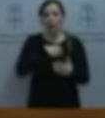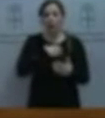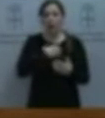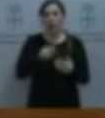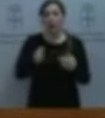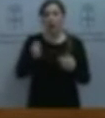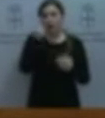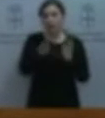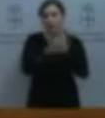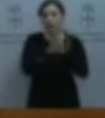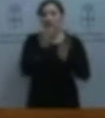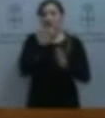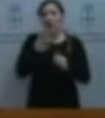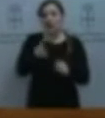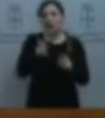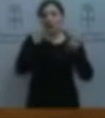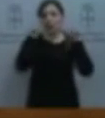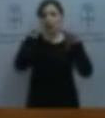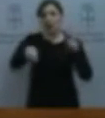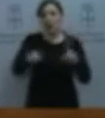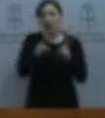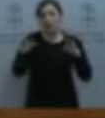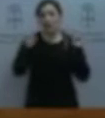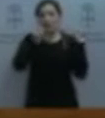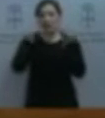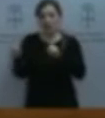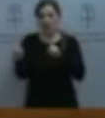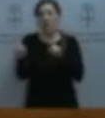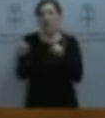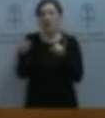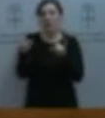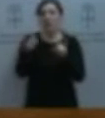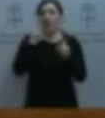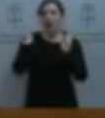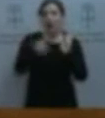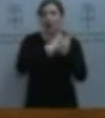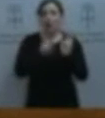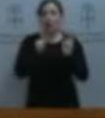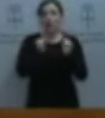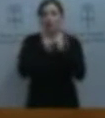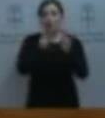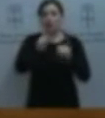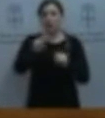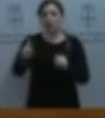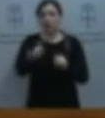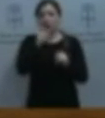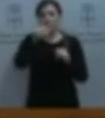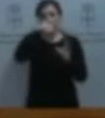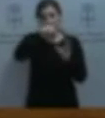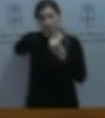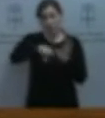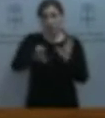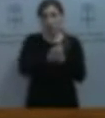éxito que en el ejercicio del derecho a la educación y la libertad de enseñanza que proclama el artículo 27.1 de la Constitución